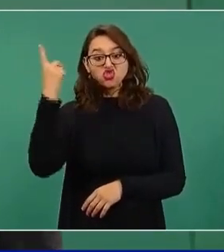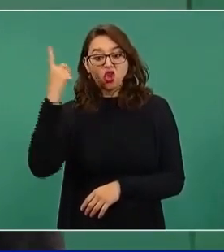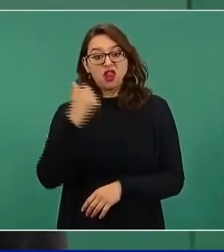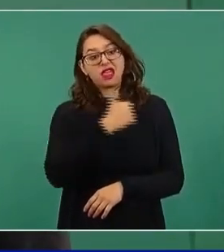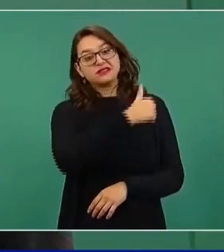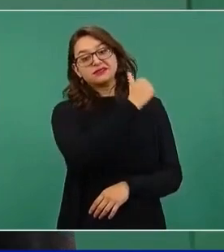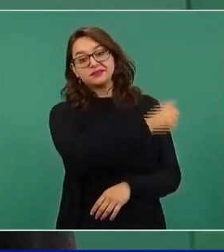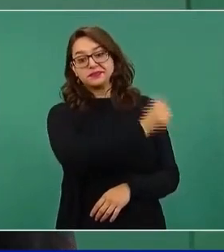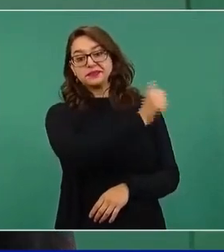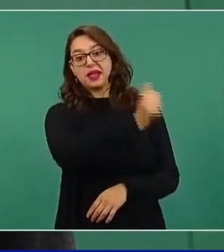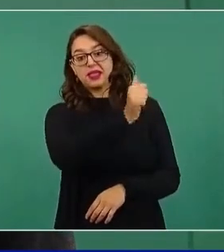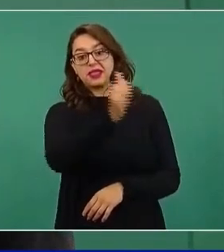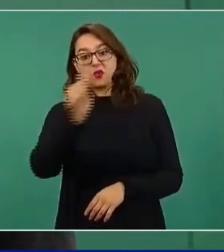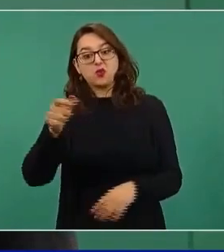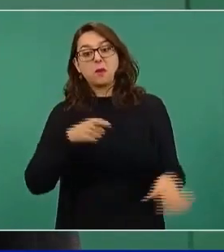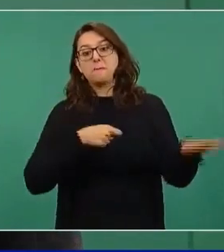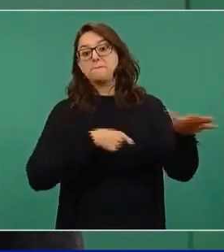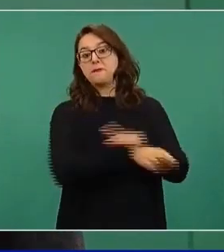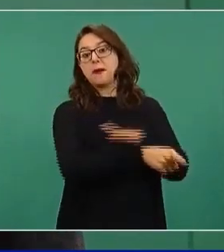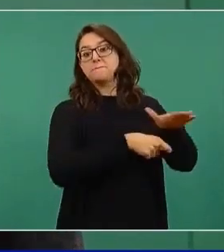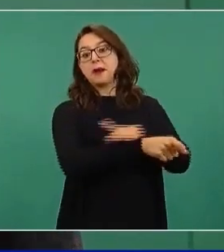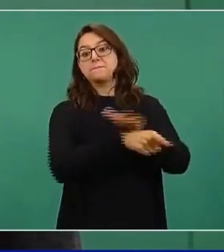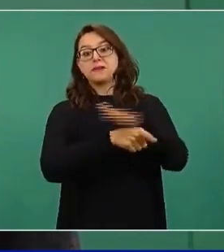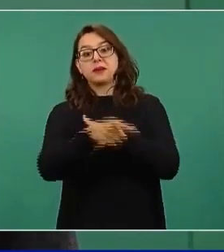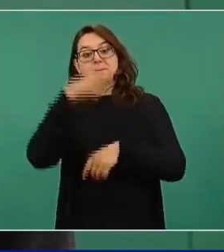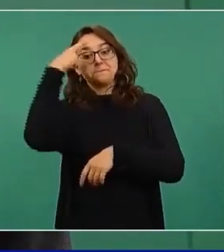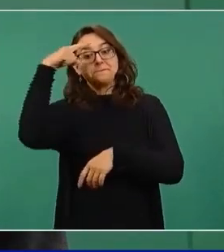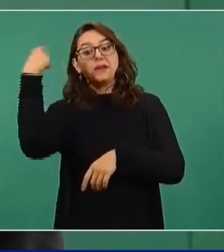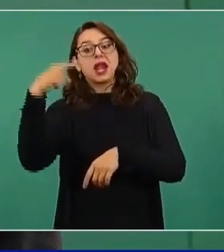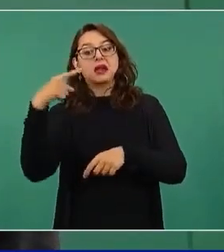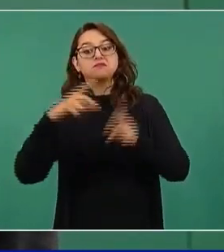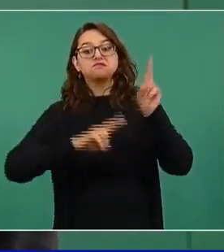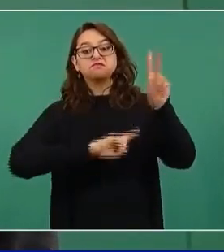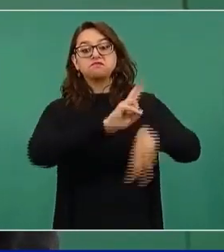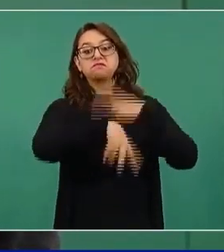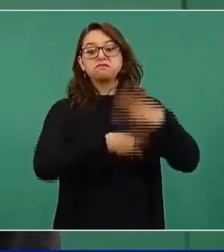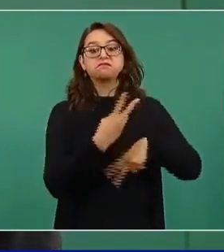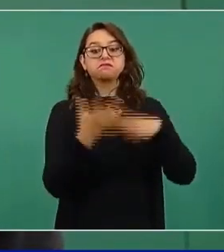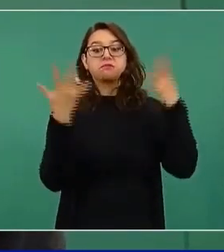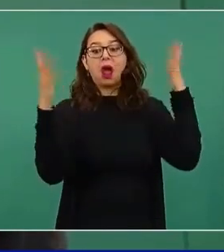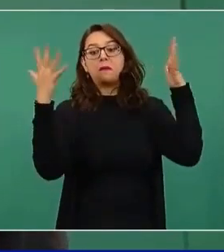se presentaran a aplaudirme.